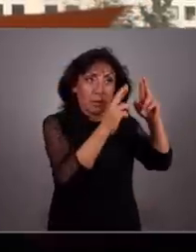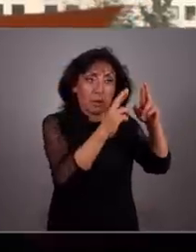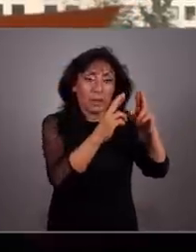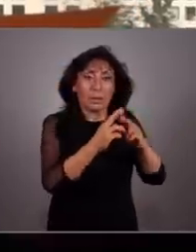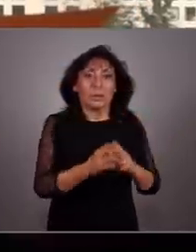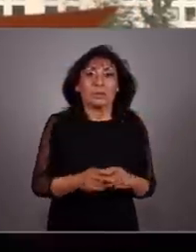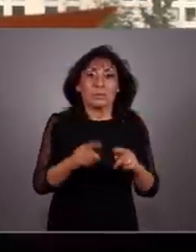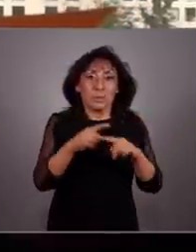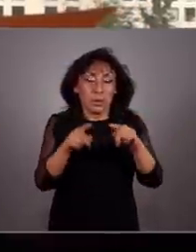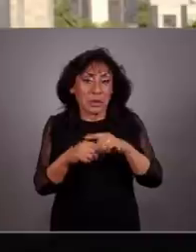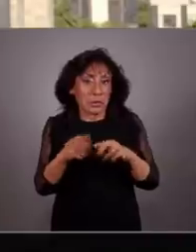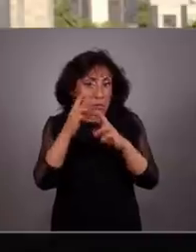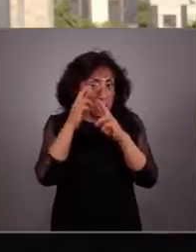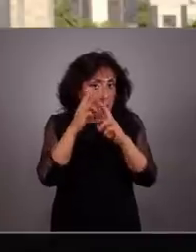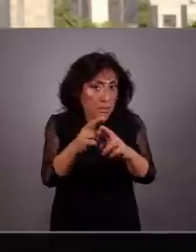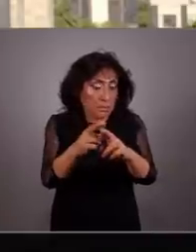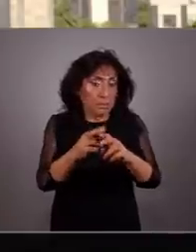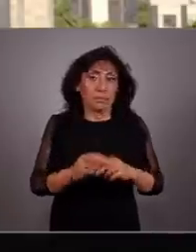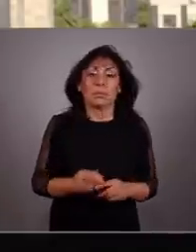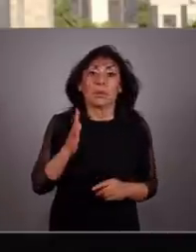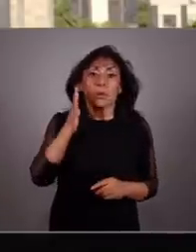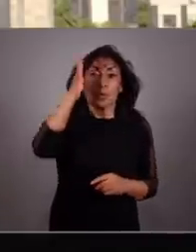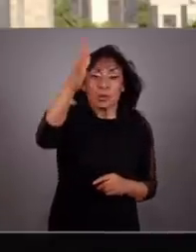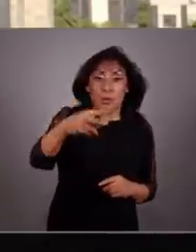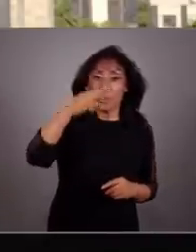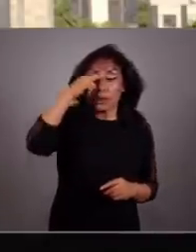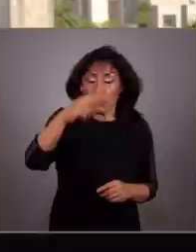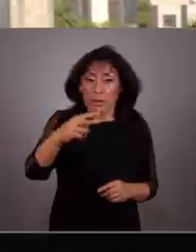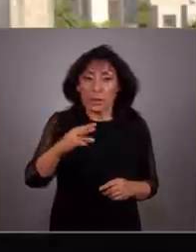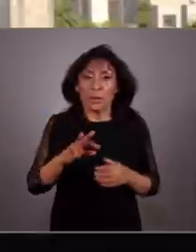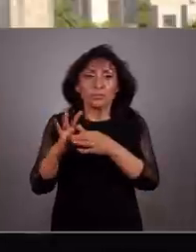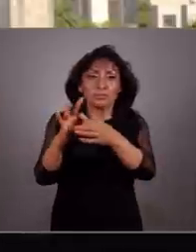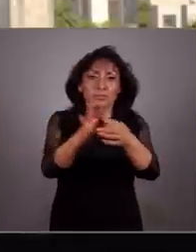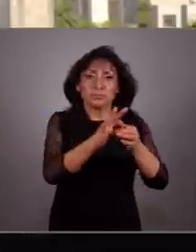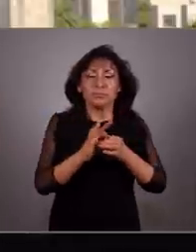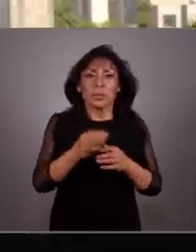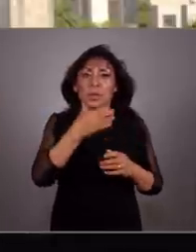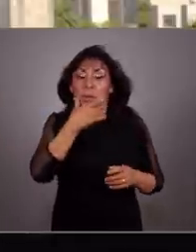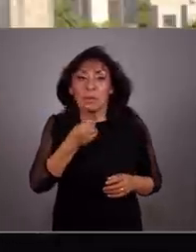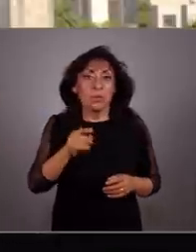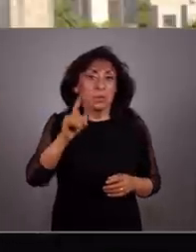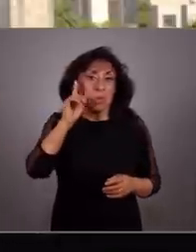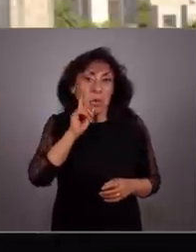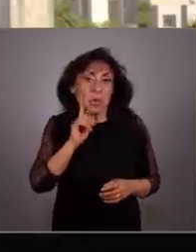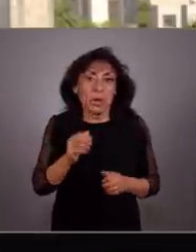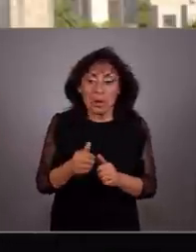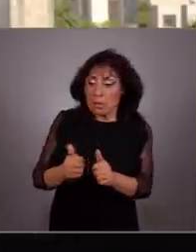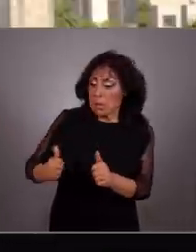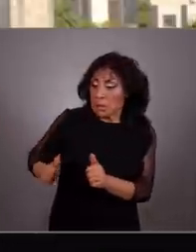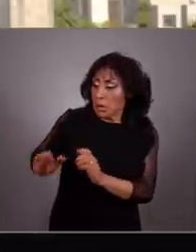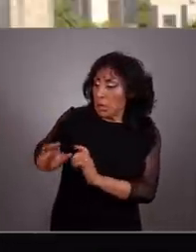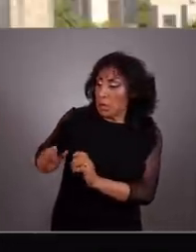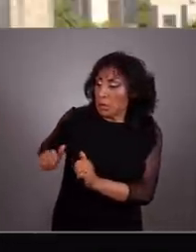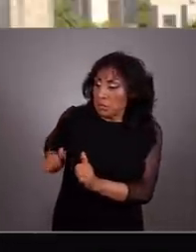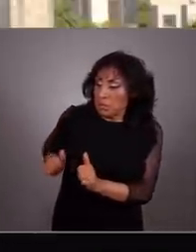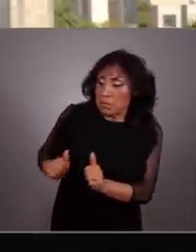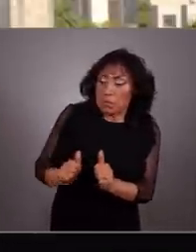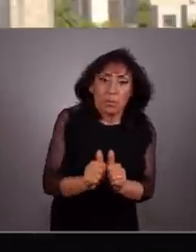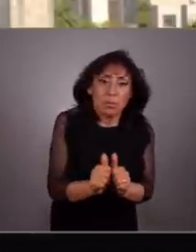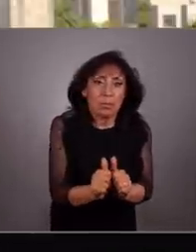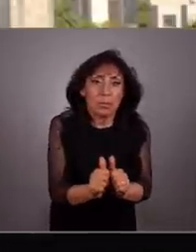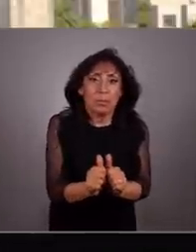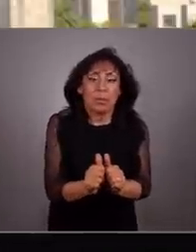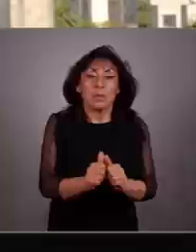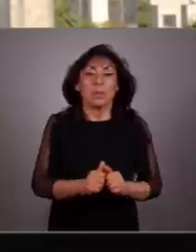plural o no será? ¿El futuro de México será con todas y todos, cuidando que nadie se quede atrás